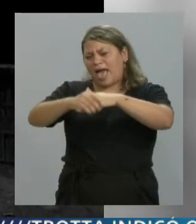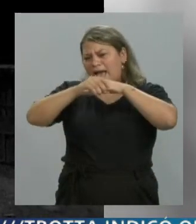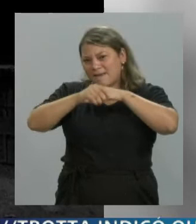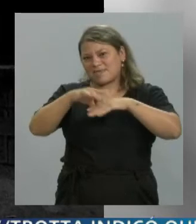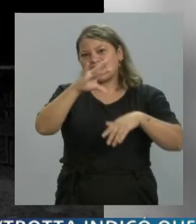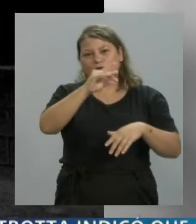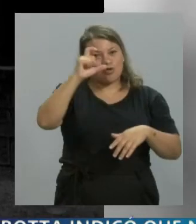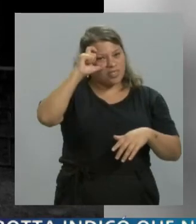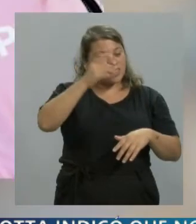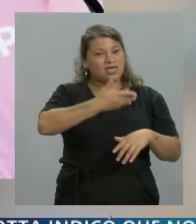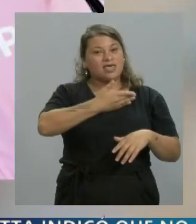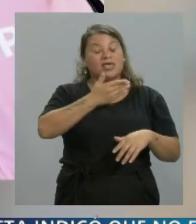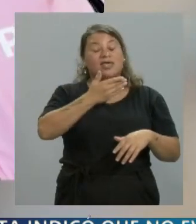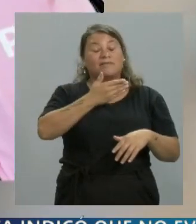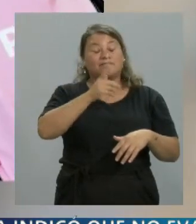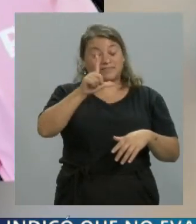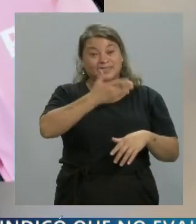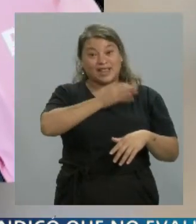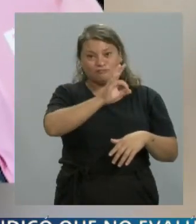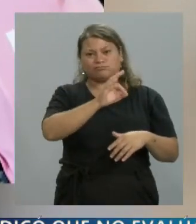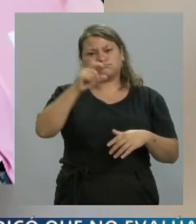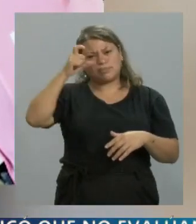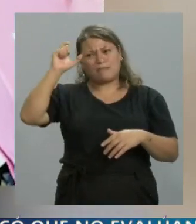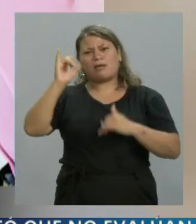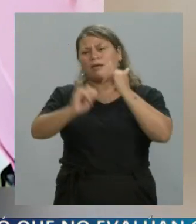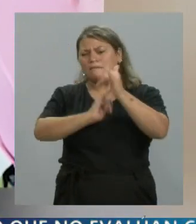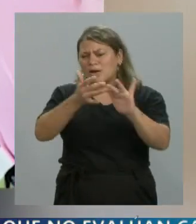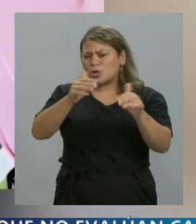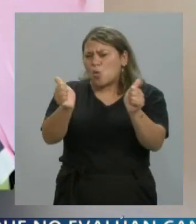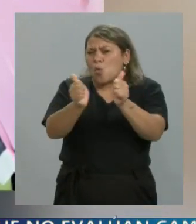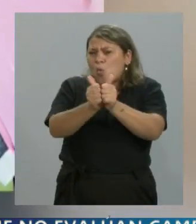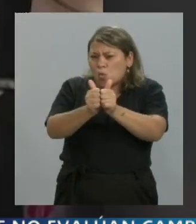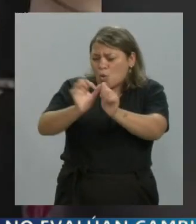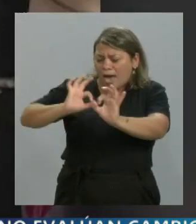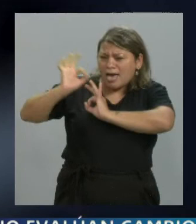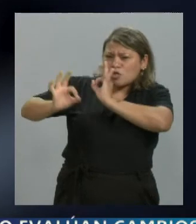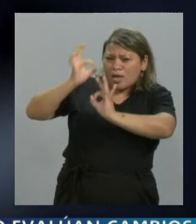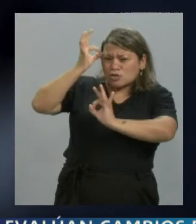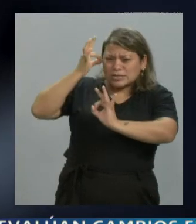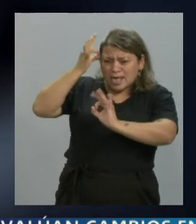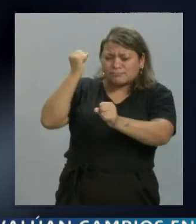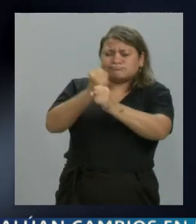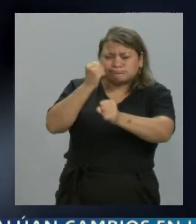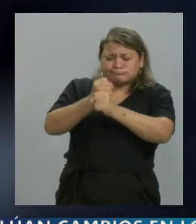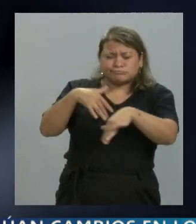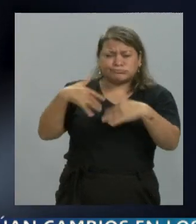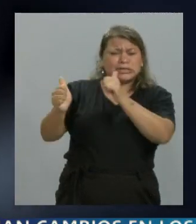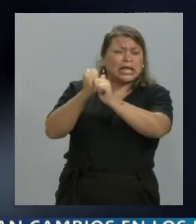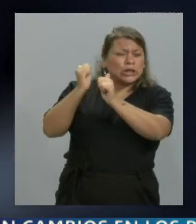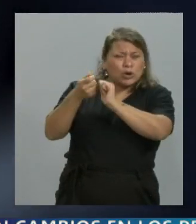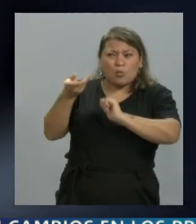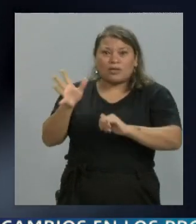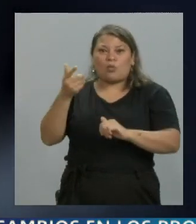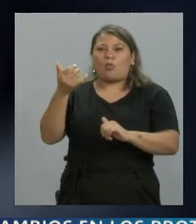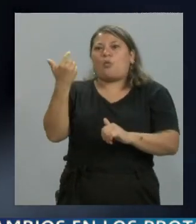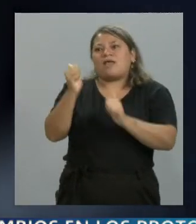Delfo Rodríguez contaba un poco la experiencia, aproximadamente 30 años trabajando juntos, se conocía. ¿Cuántas historias? Sí, nos contó una, el tema de la